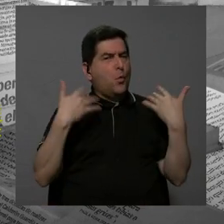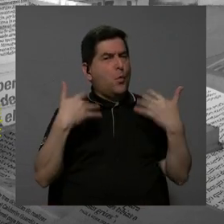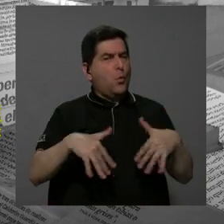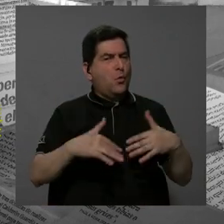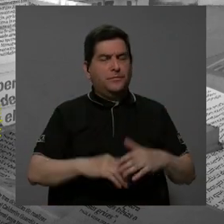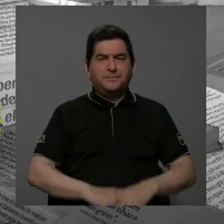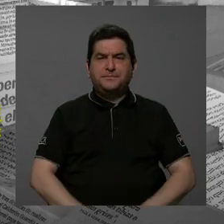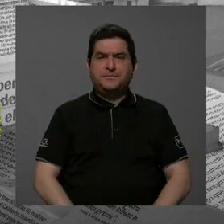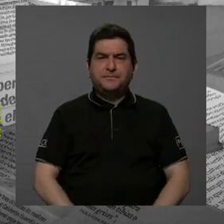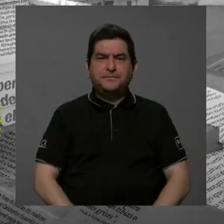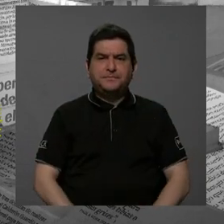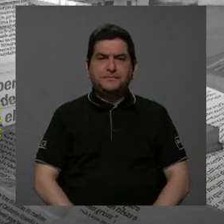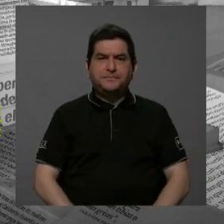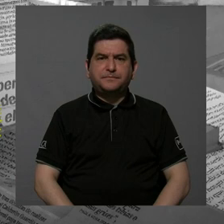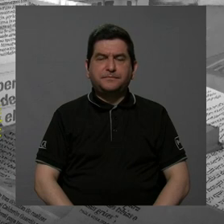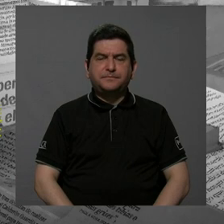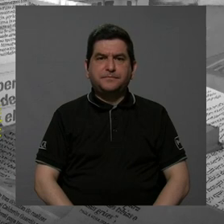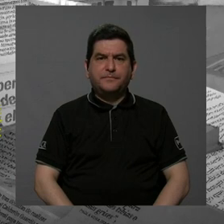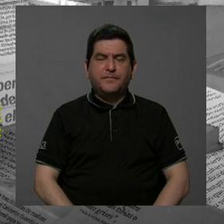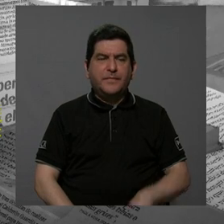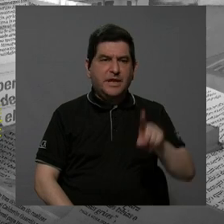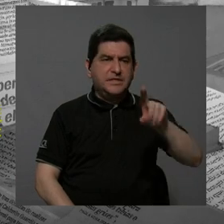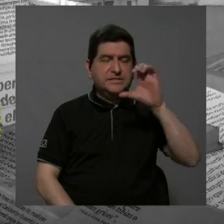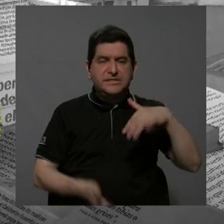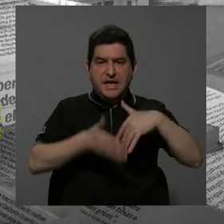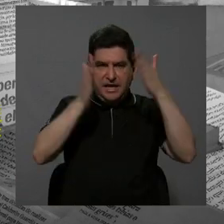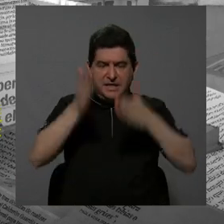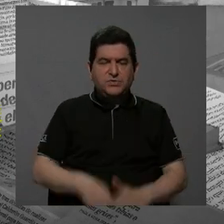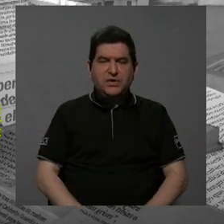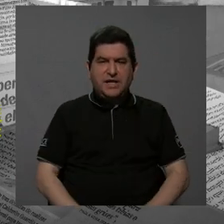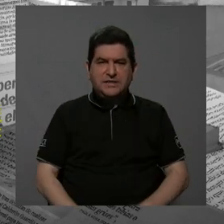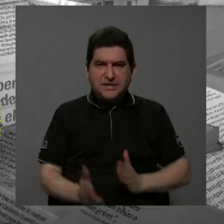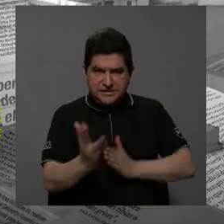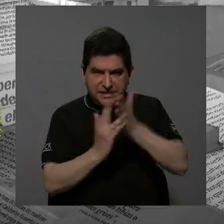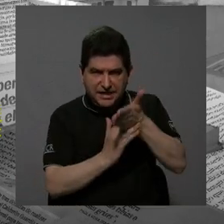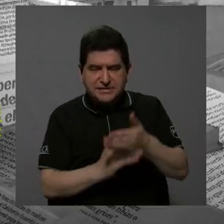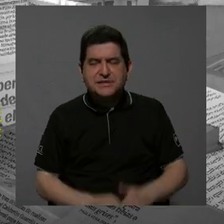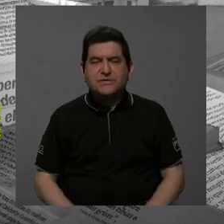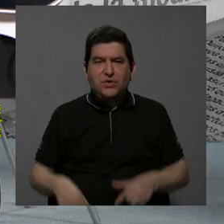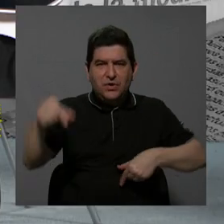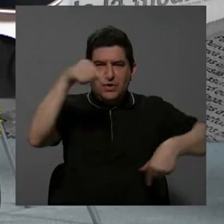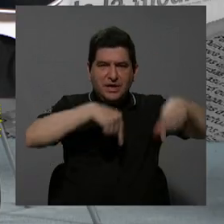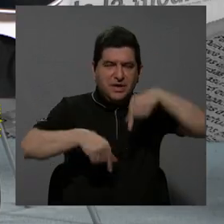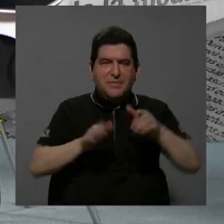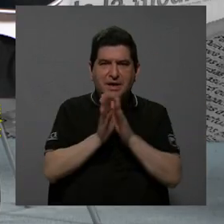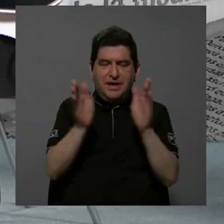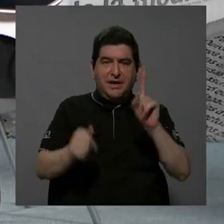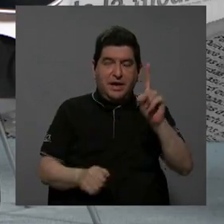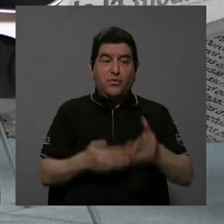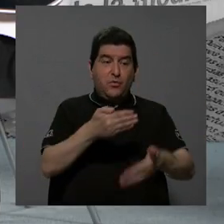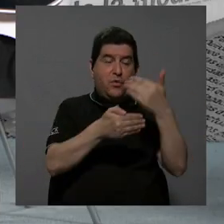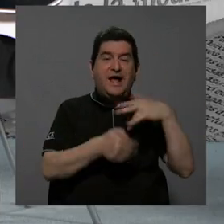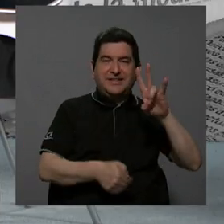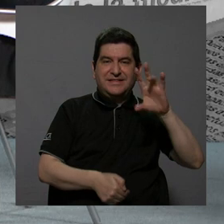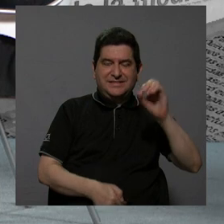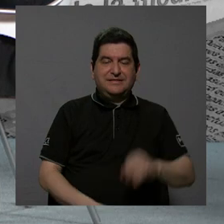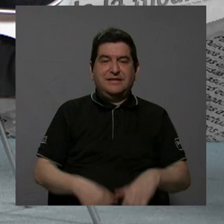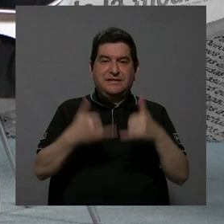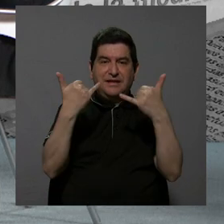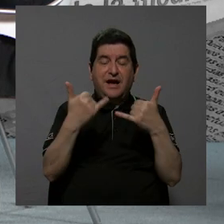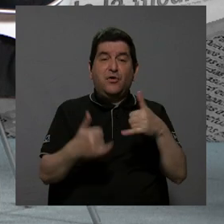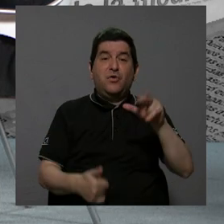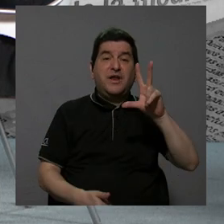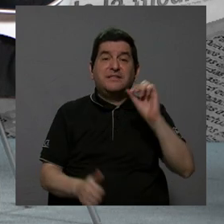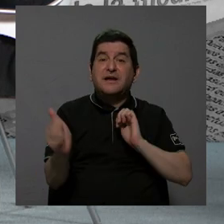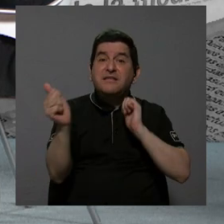porque entonces, digamos que entraron 100 estudiantes a química general 1, antes pasaban 70, ahora pasan 30, eso